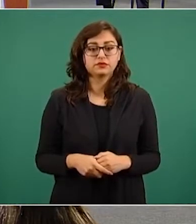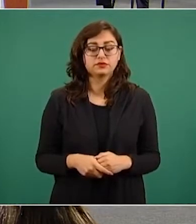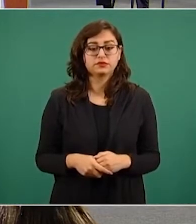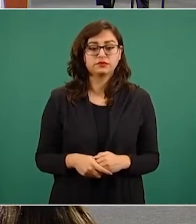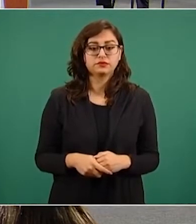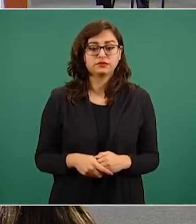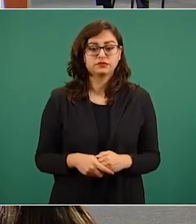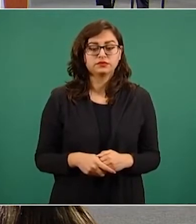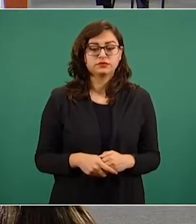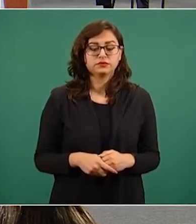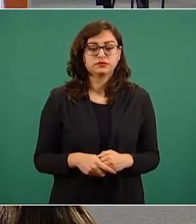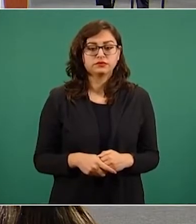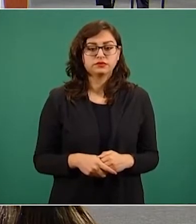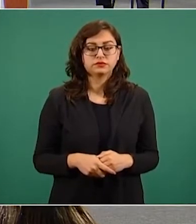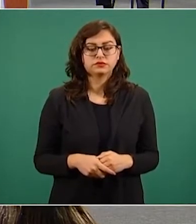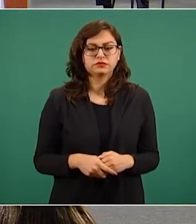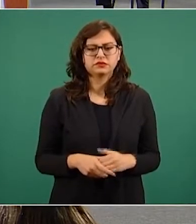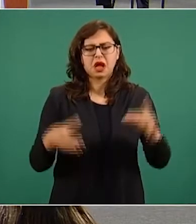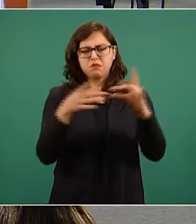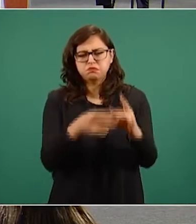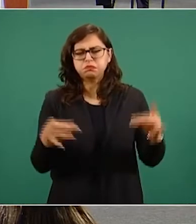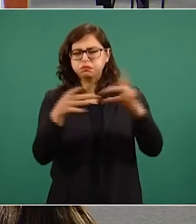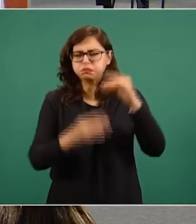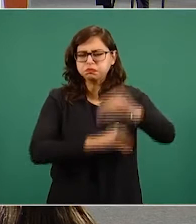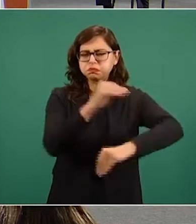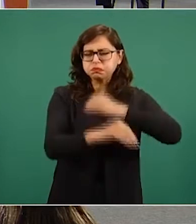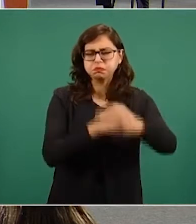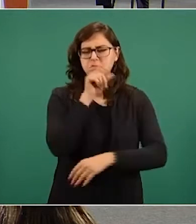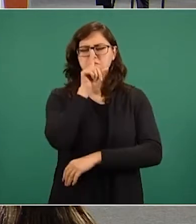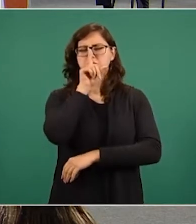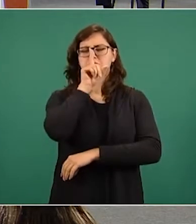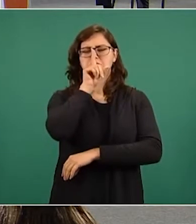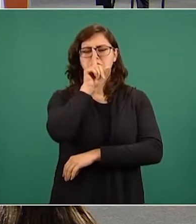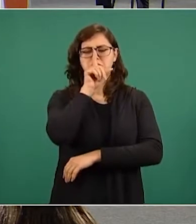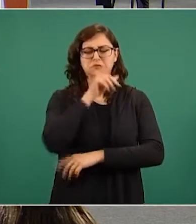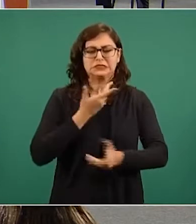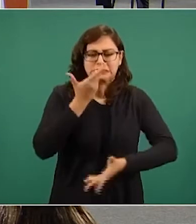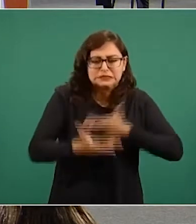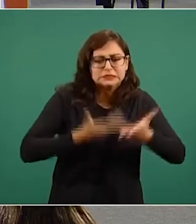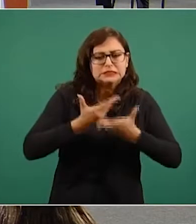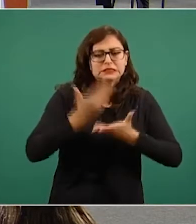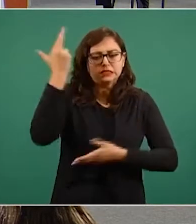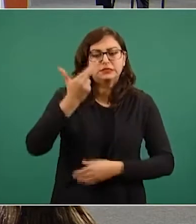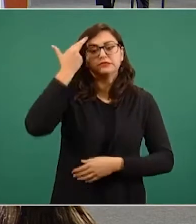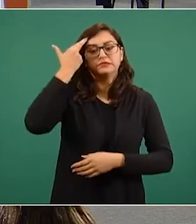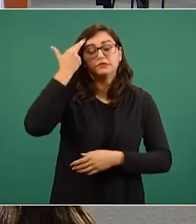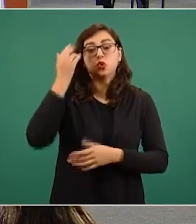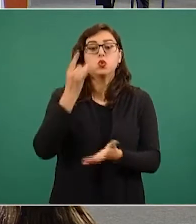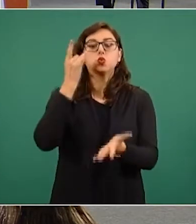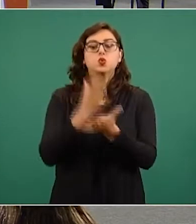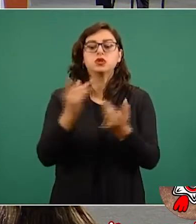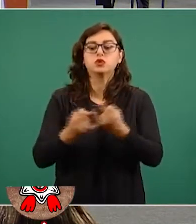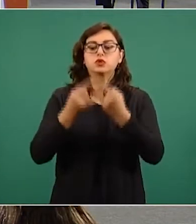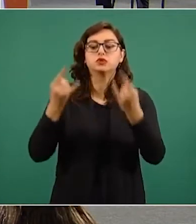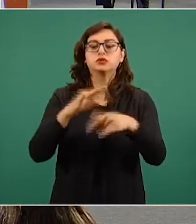Sin afán de ahondar en ellas, Su Majestad, me ciño a los hechos. La